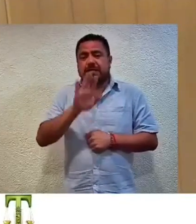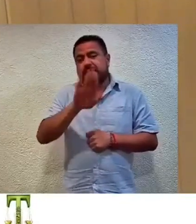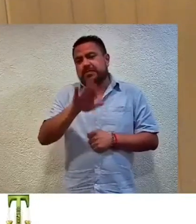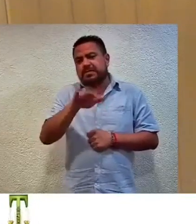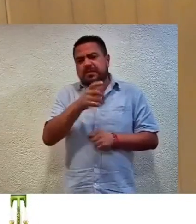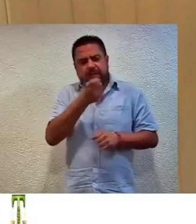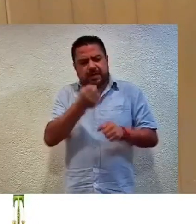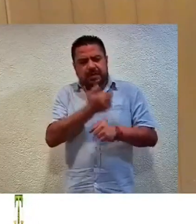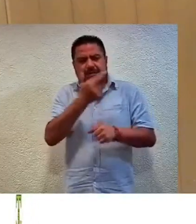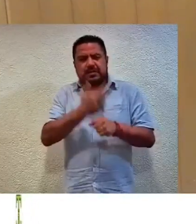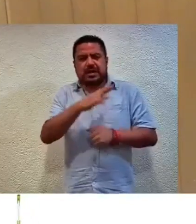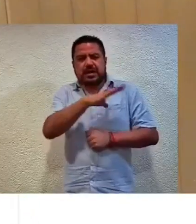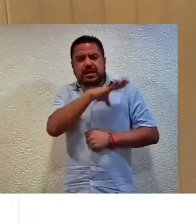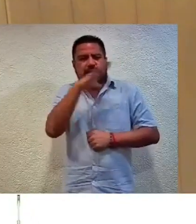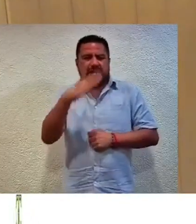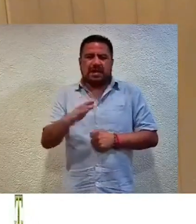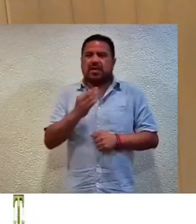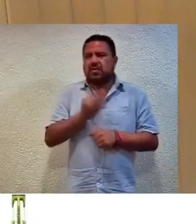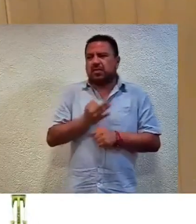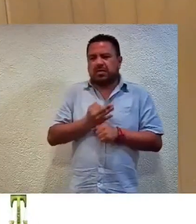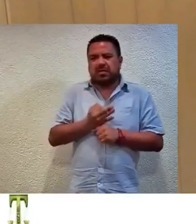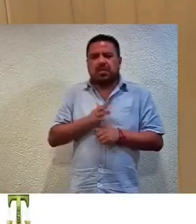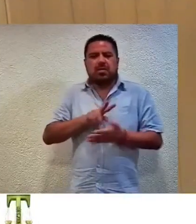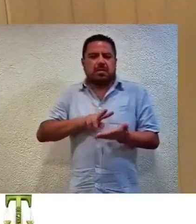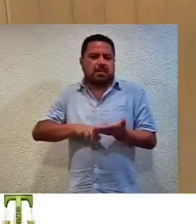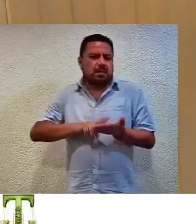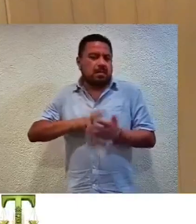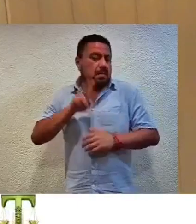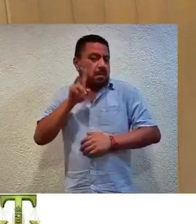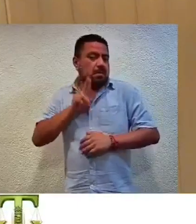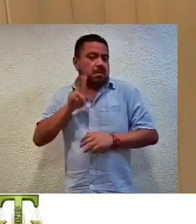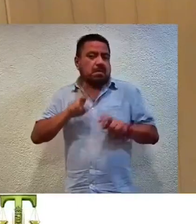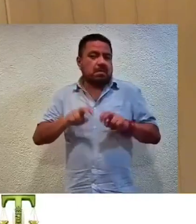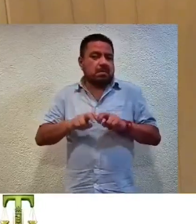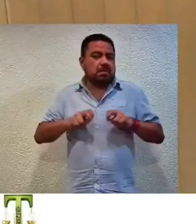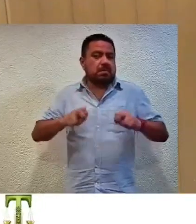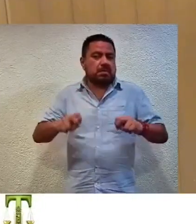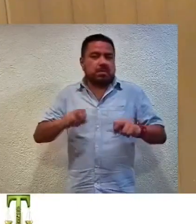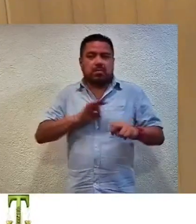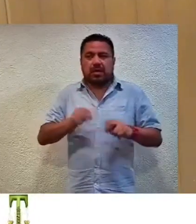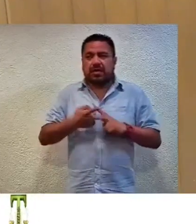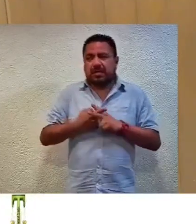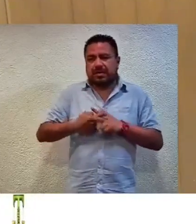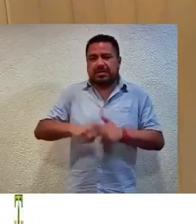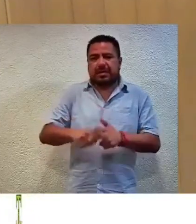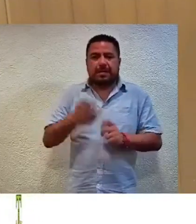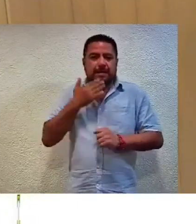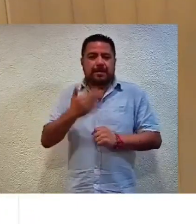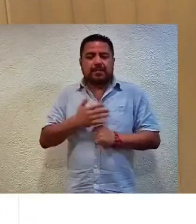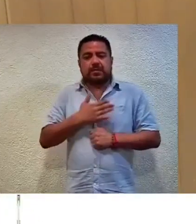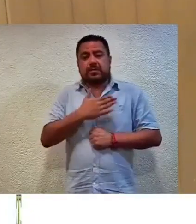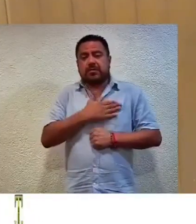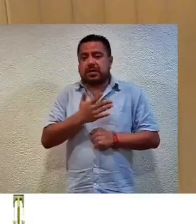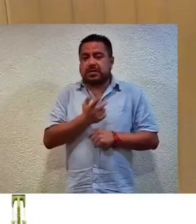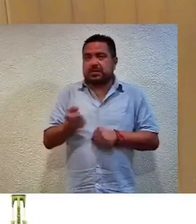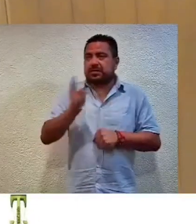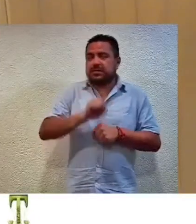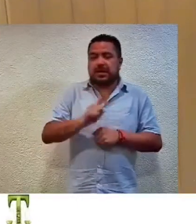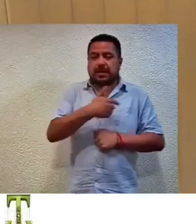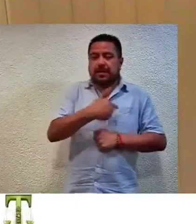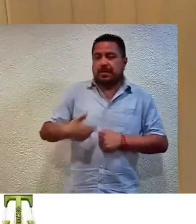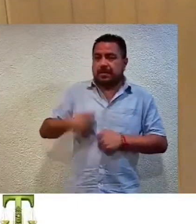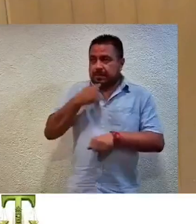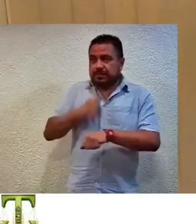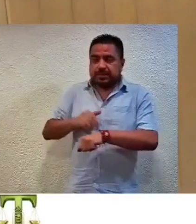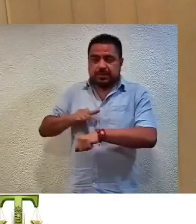secretaria general de acuerdos, proceda a verificar el quórum legal para sesionar válidamente. Buenos días, magistrada presidenta.